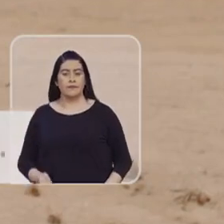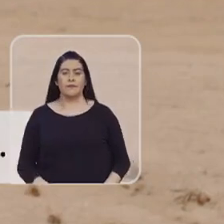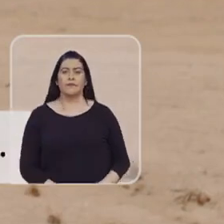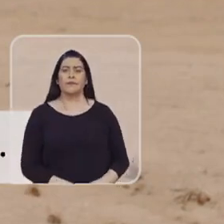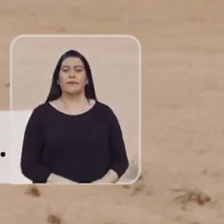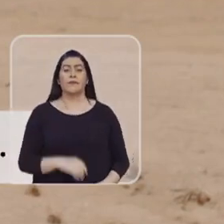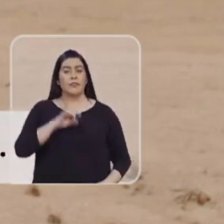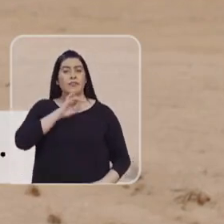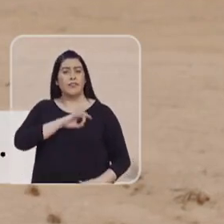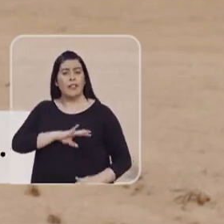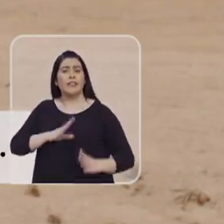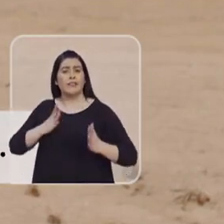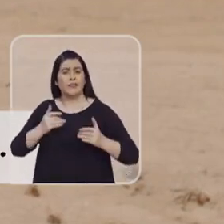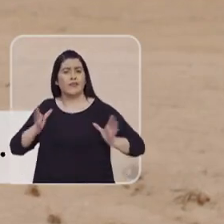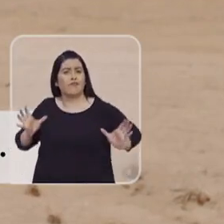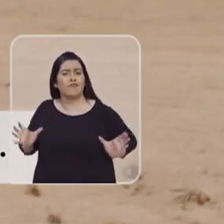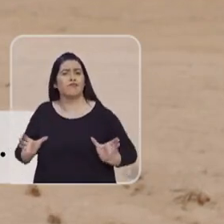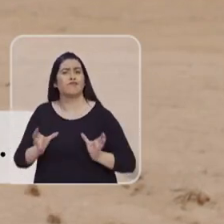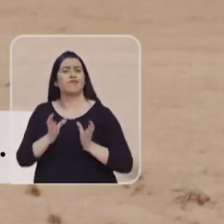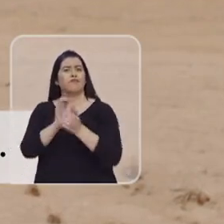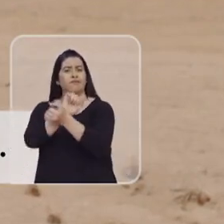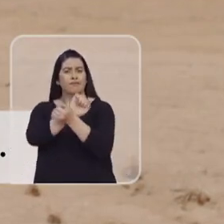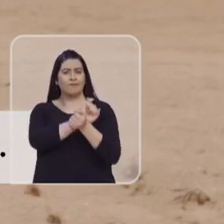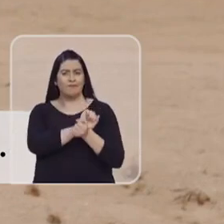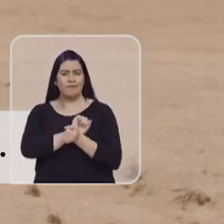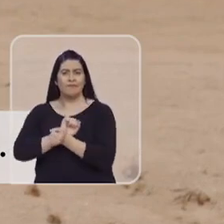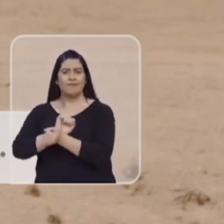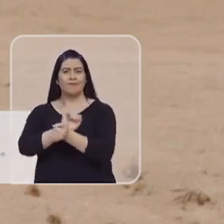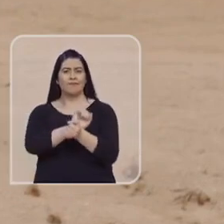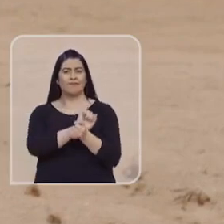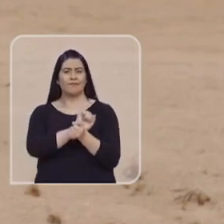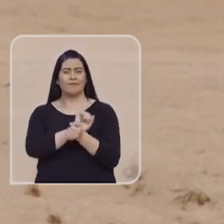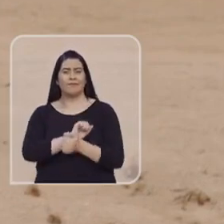Chile necesita más encuentros fraternales.